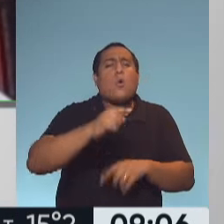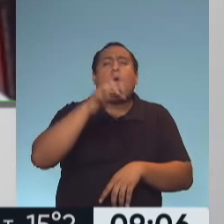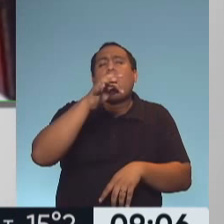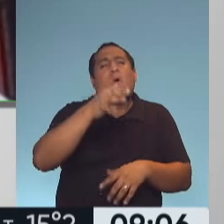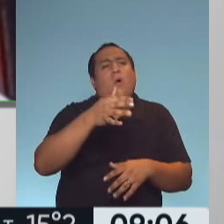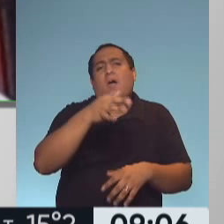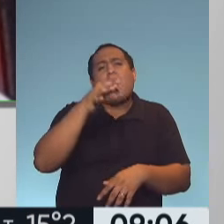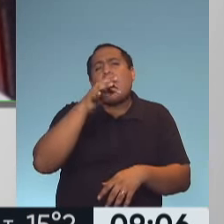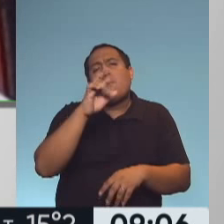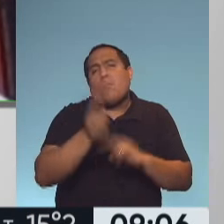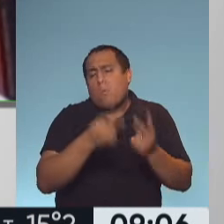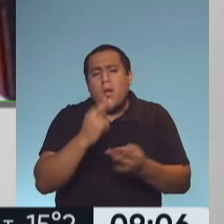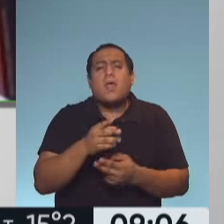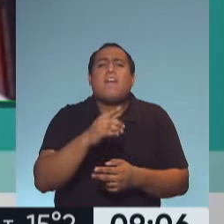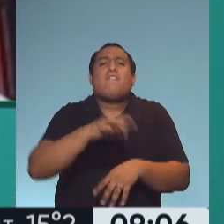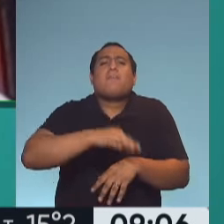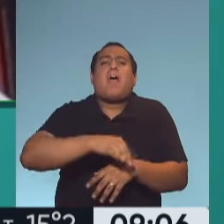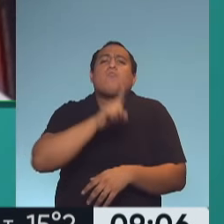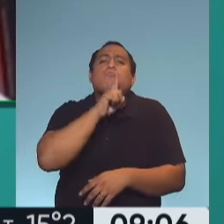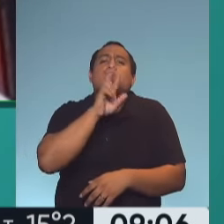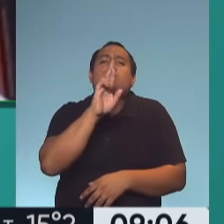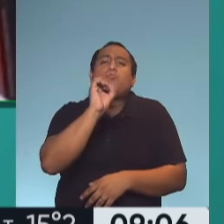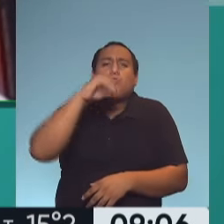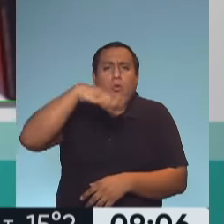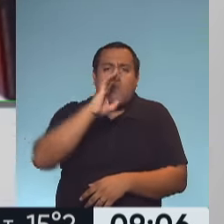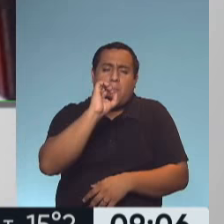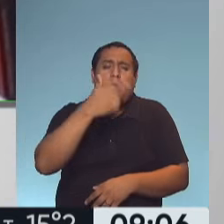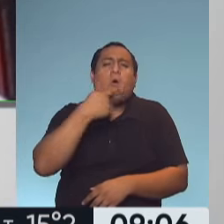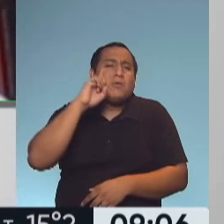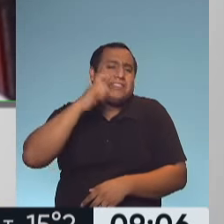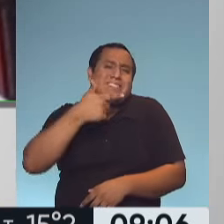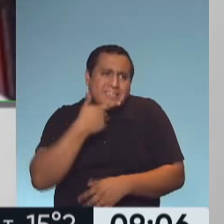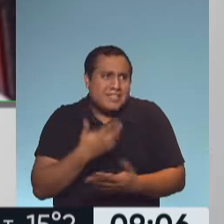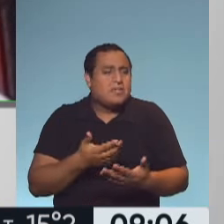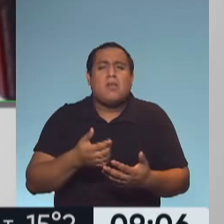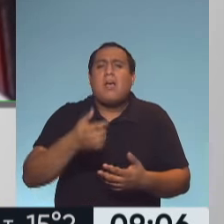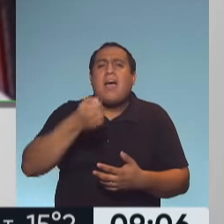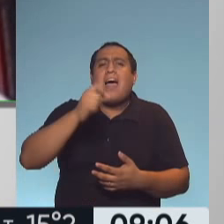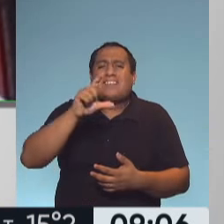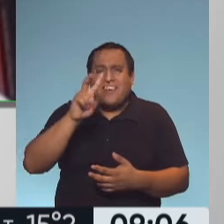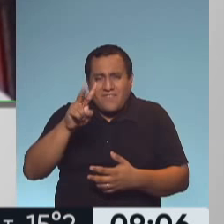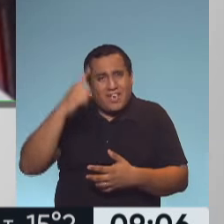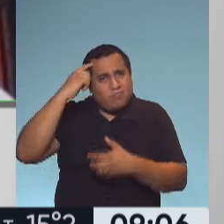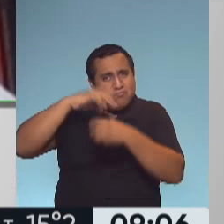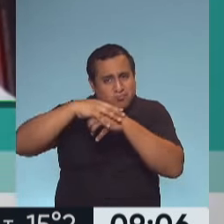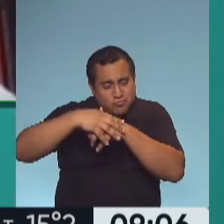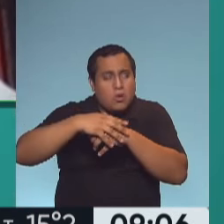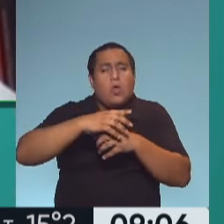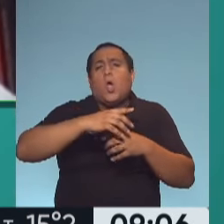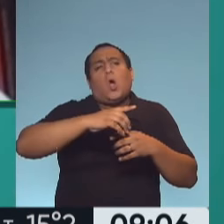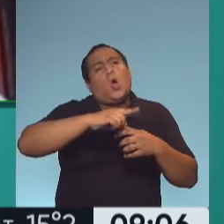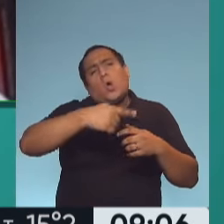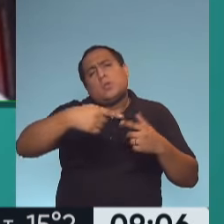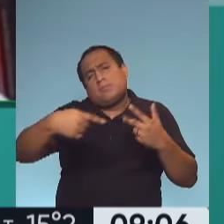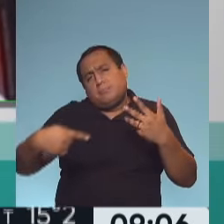venosa, por trombomolismo pulmonar, por infartos agudos, por ACVs. Es asociado justamente a la gran